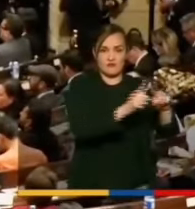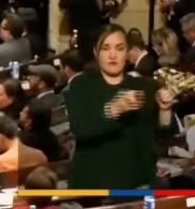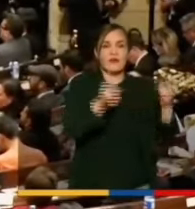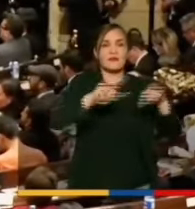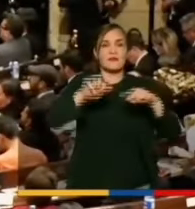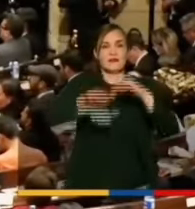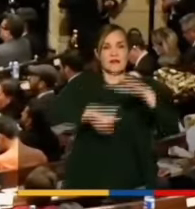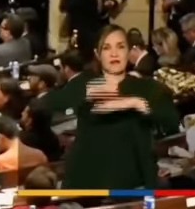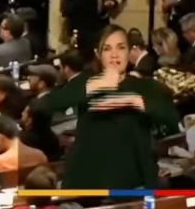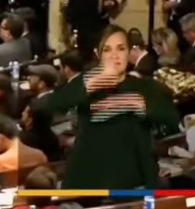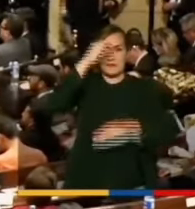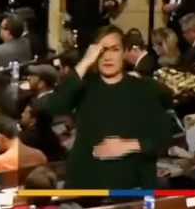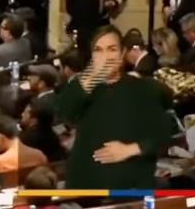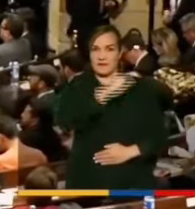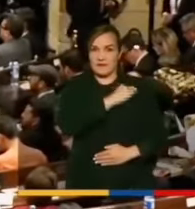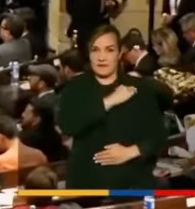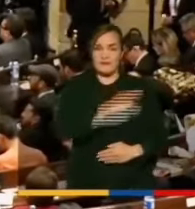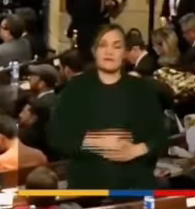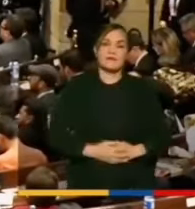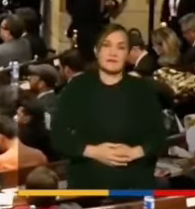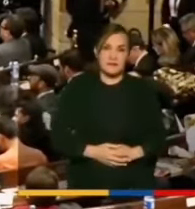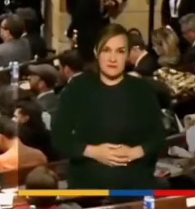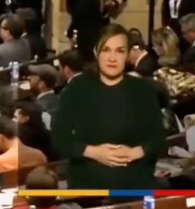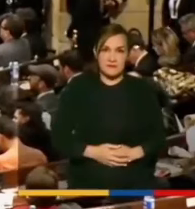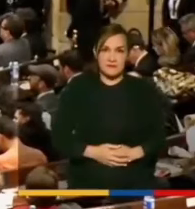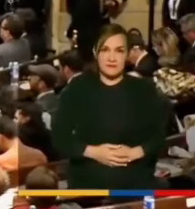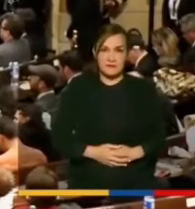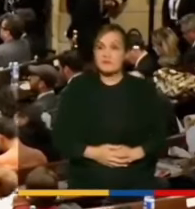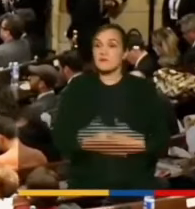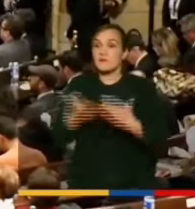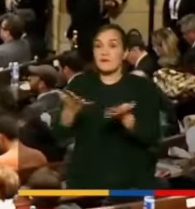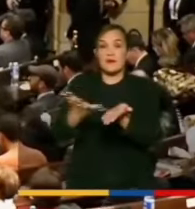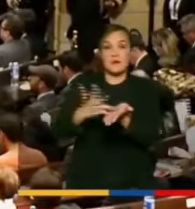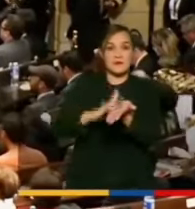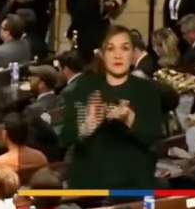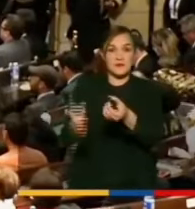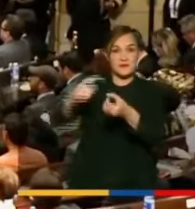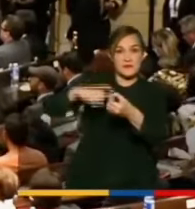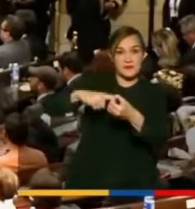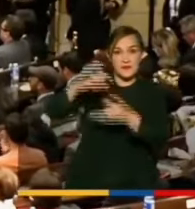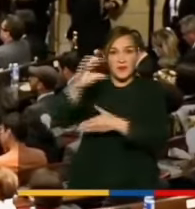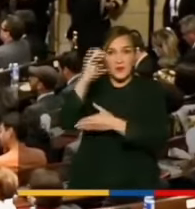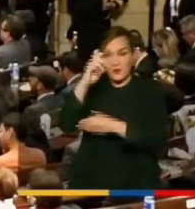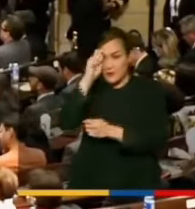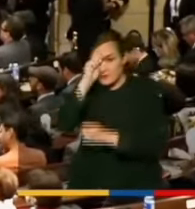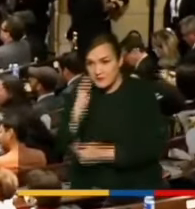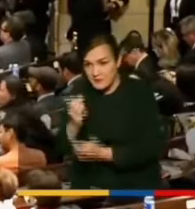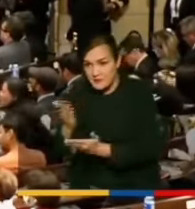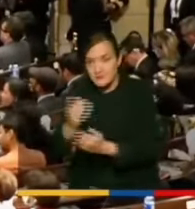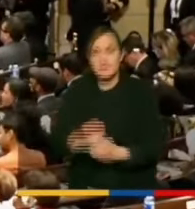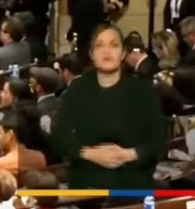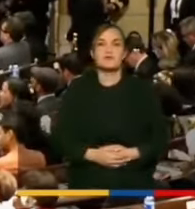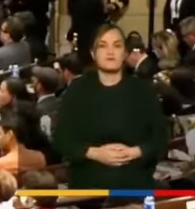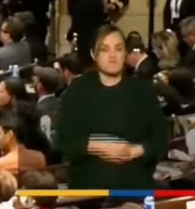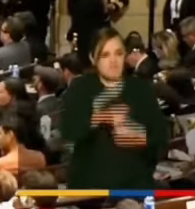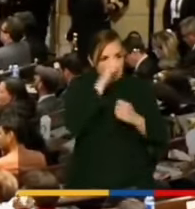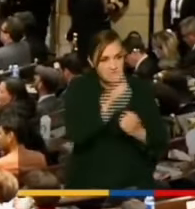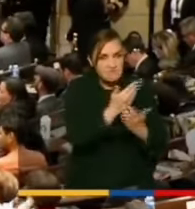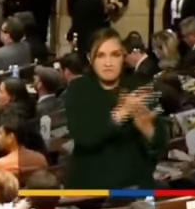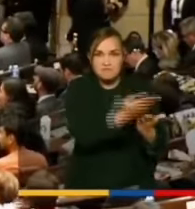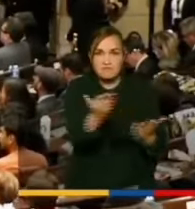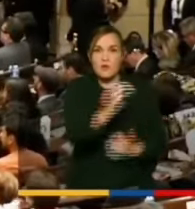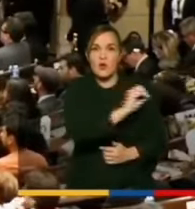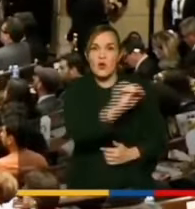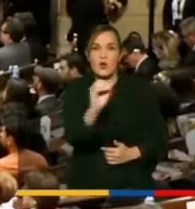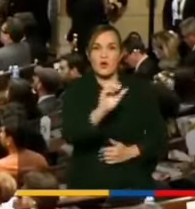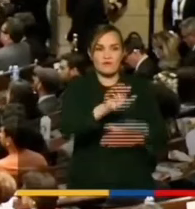Militares, señor Registrador Nacional del Estado Civil, señores comandantes del